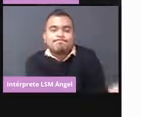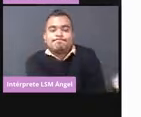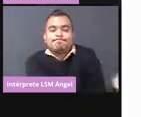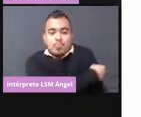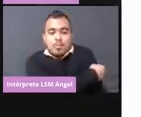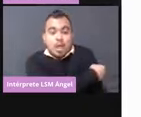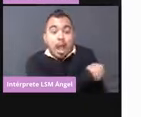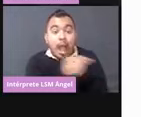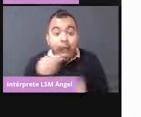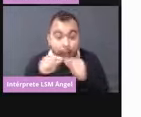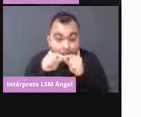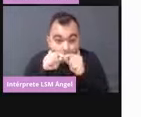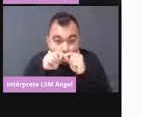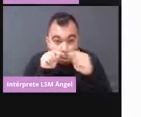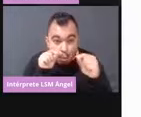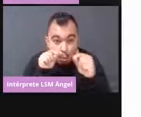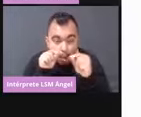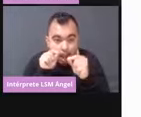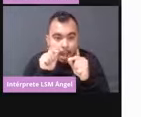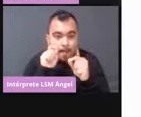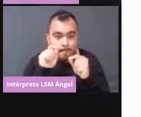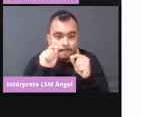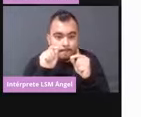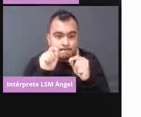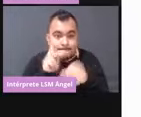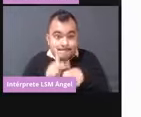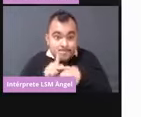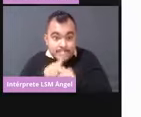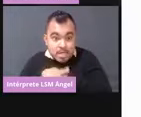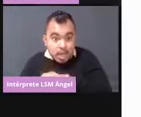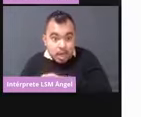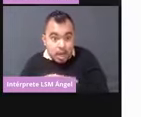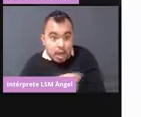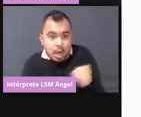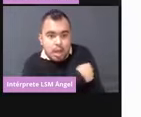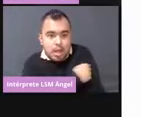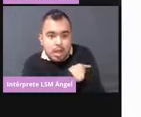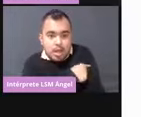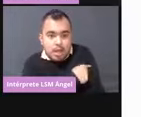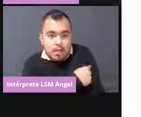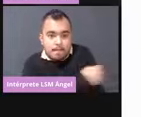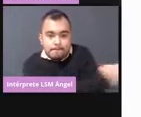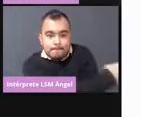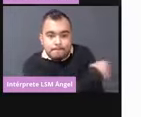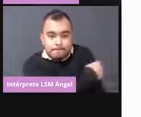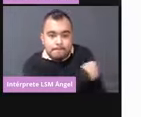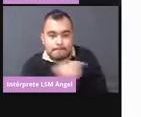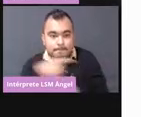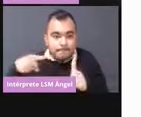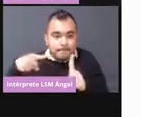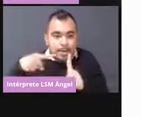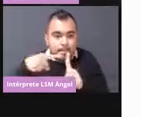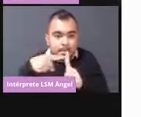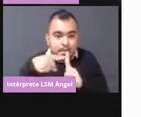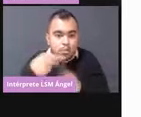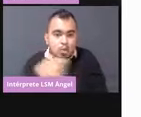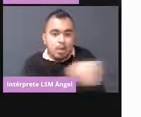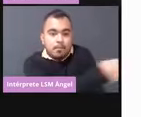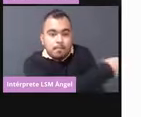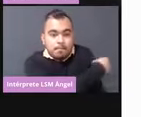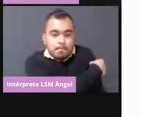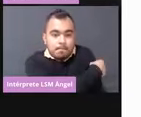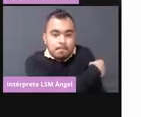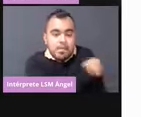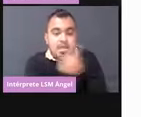posición perpendicular a la piel, con los dedos, no lo había dicho, pero en todas estas vacunas, con el dedo